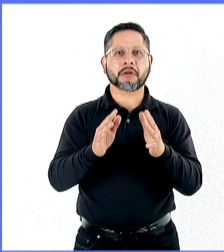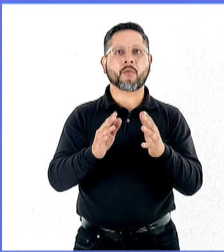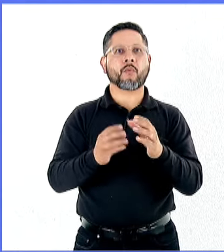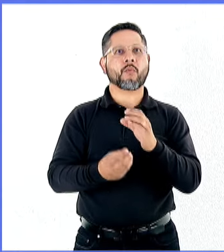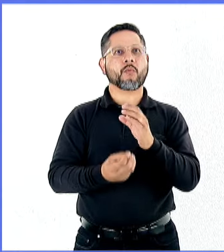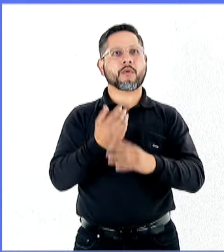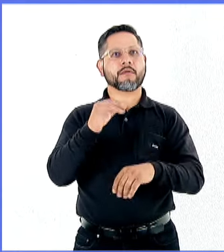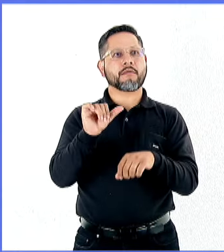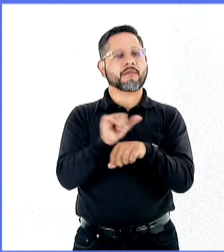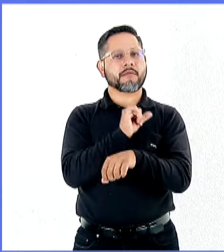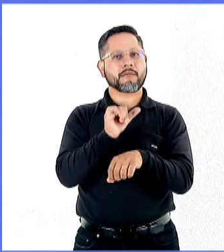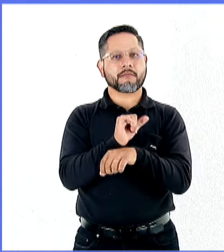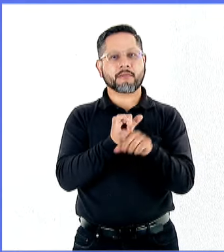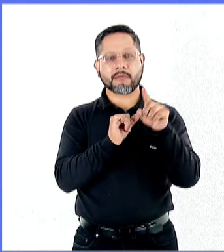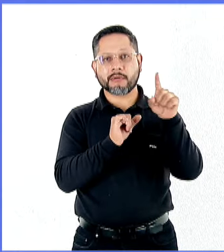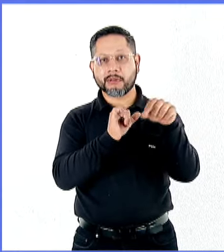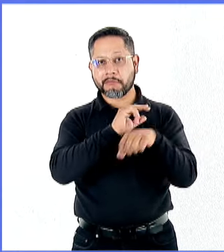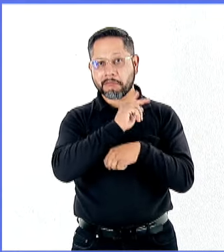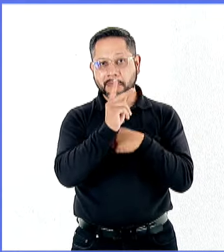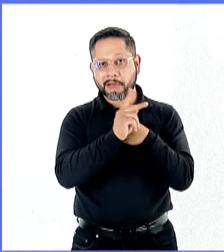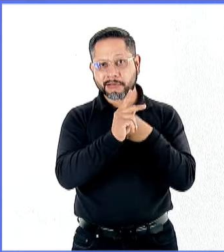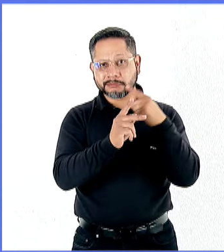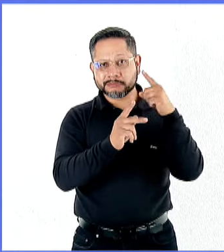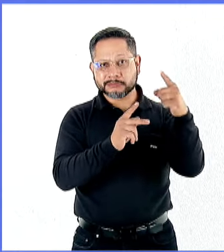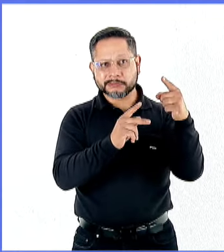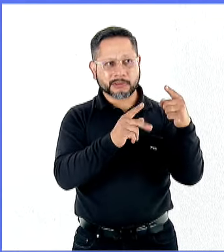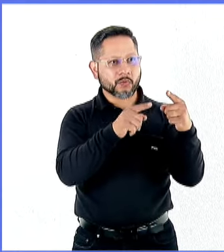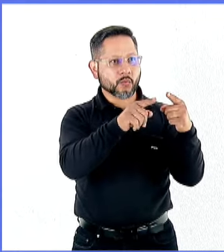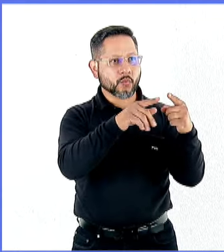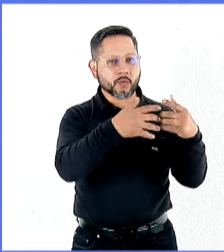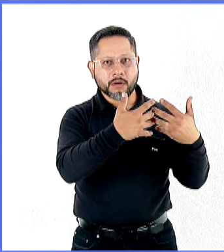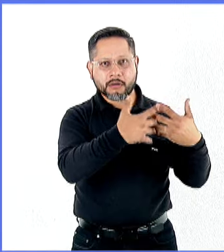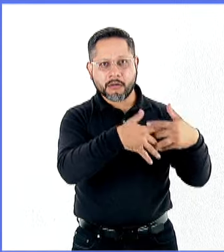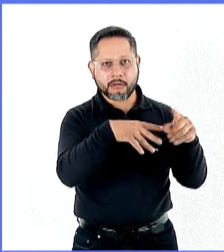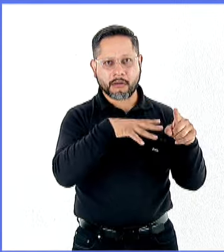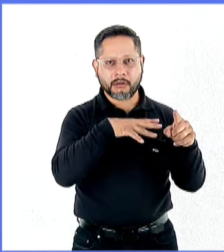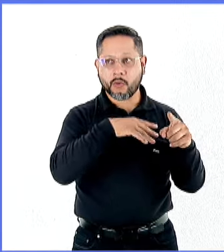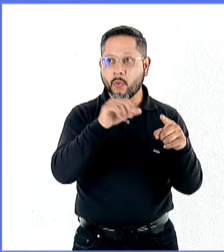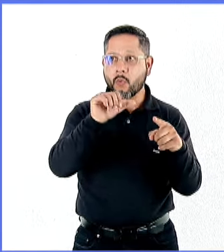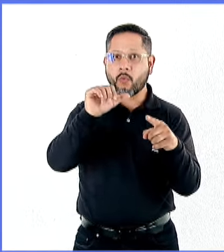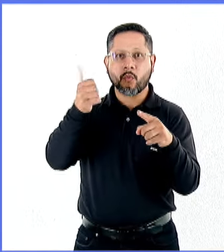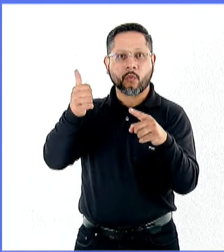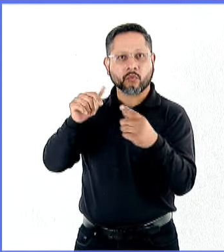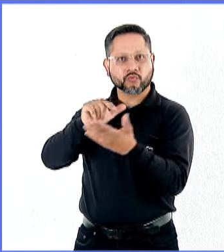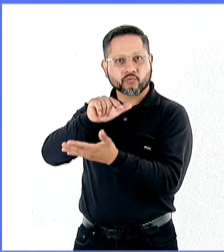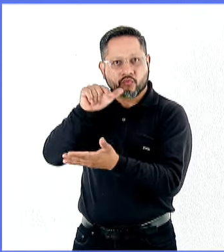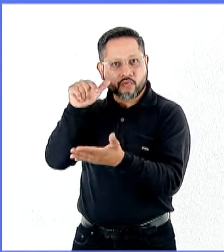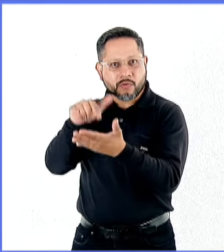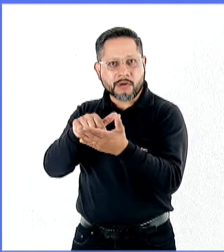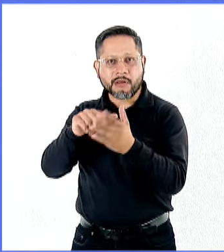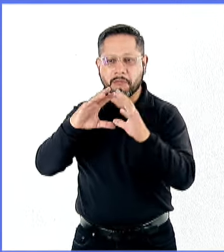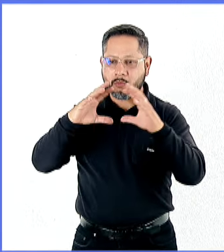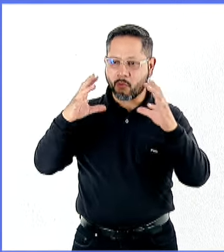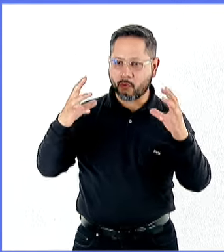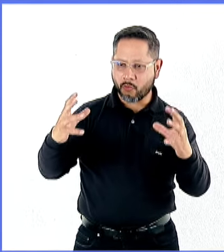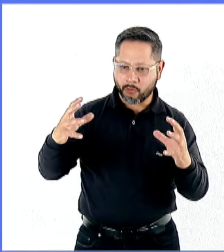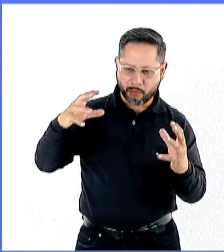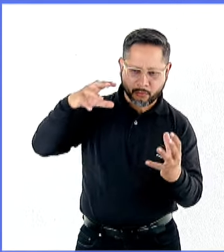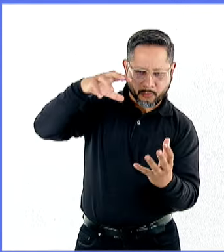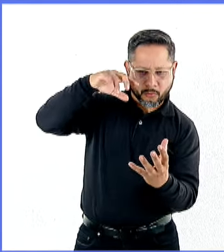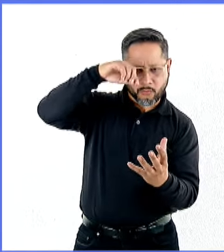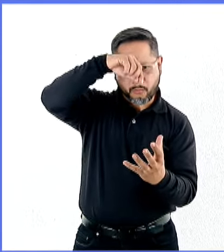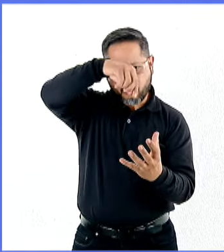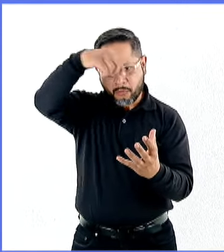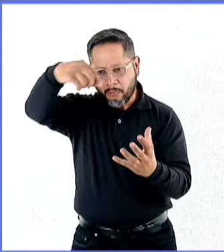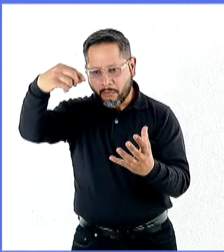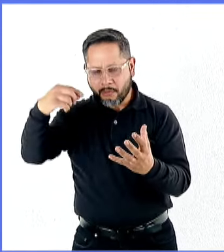industrializados o la deslocalización o relocalización de otras actividades productivas a lo largo de la cadena, lo que significa